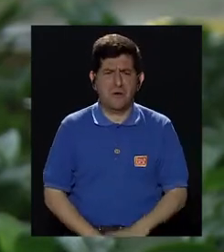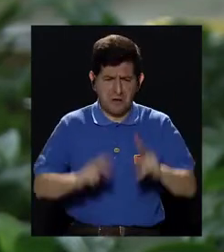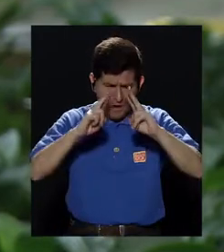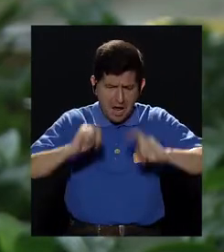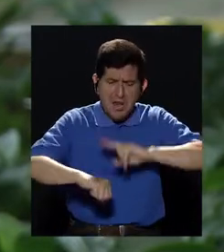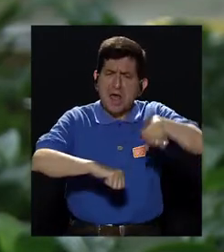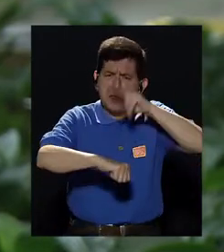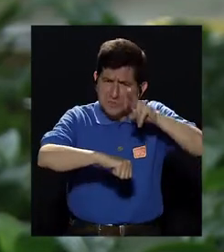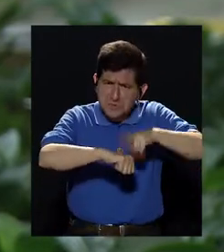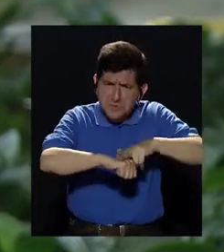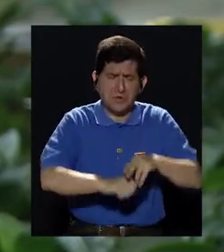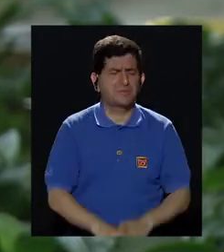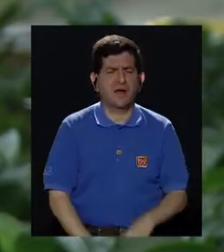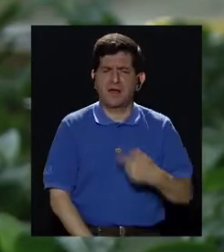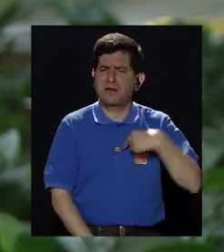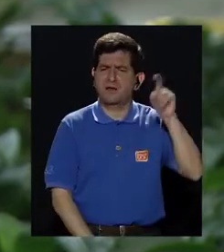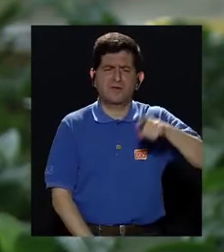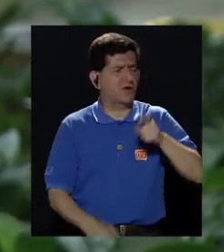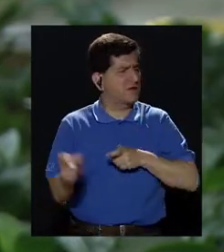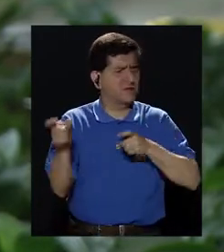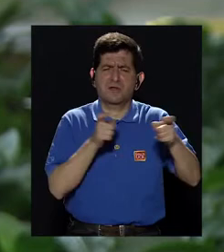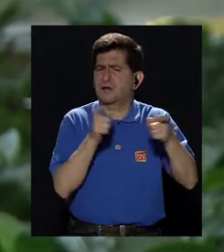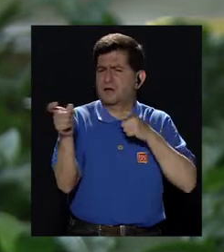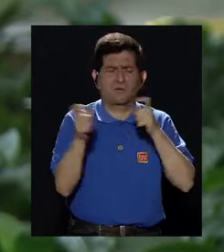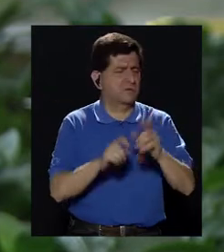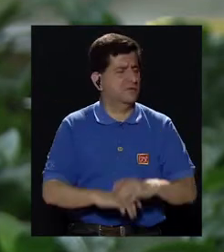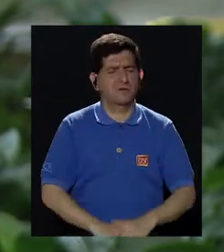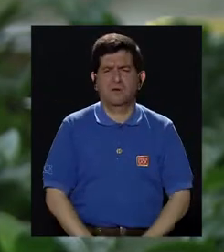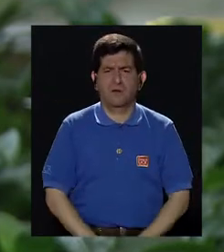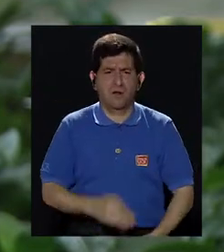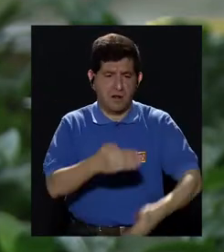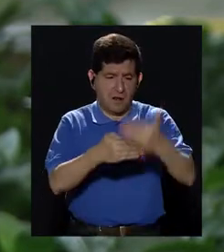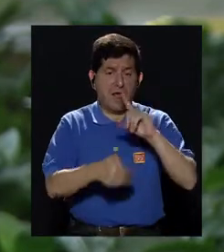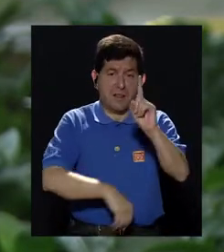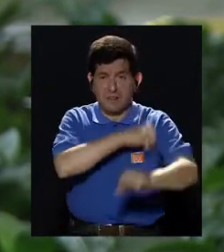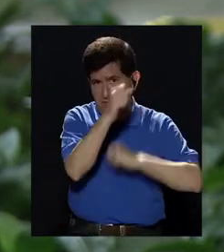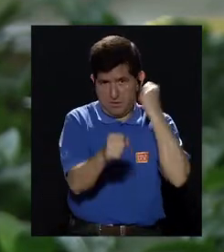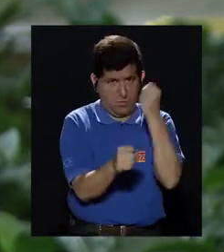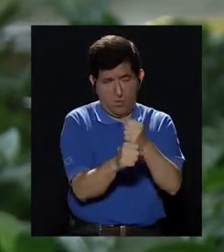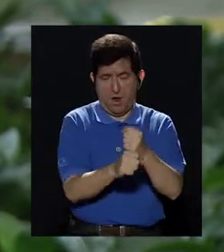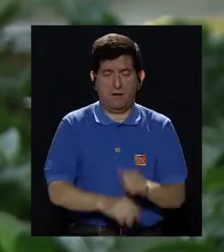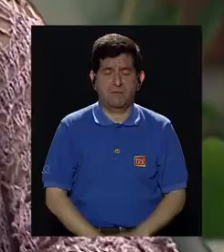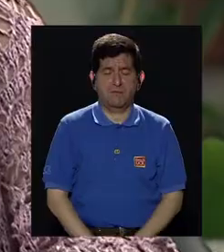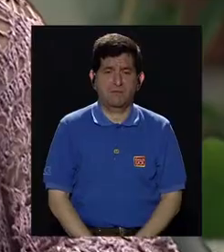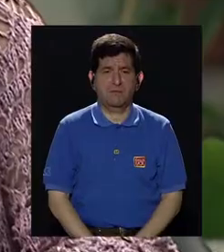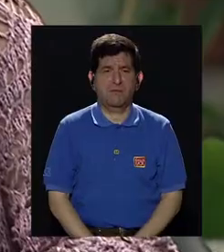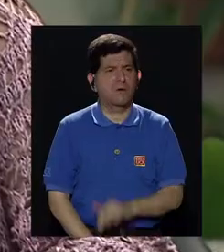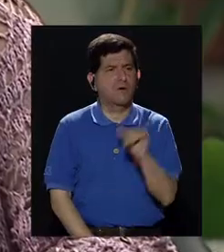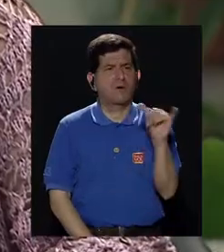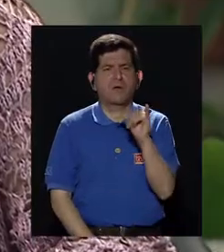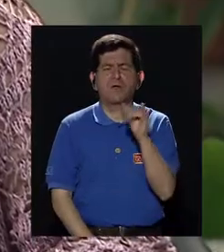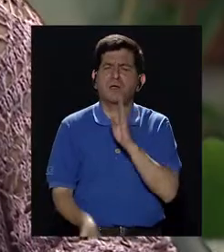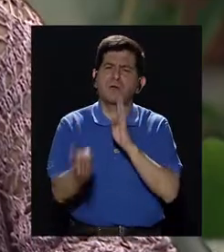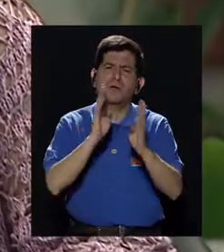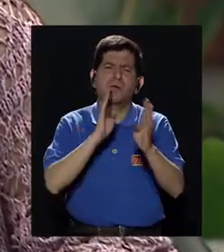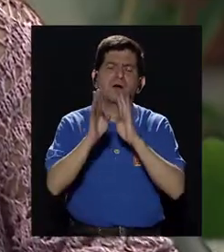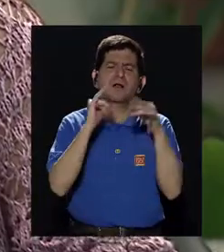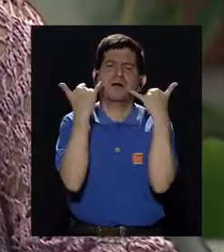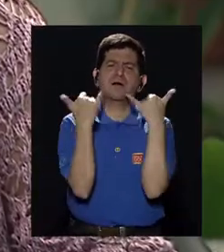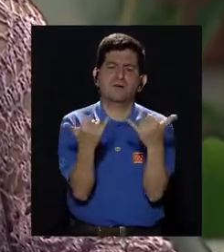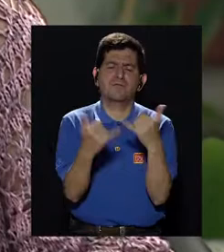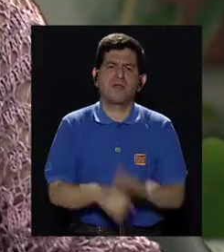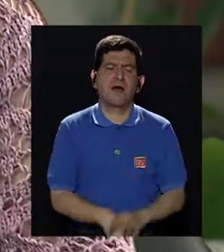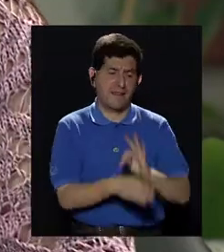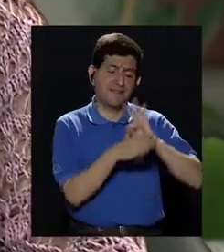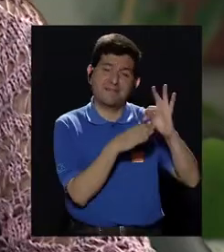exámenes salen normales, no voy a necesitar un control por esto antes de un año. Y me gustaría también ahora hablar un poquitito,